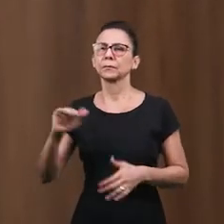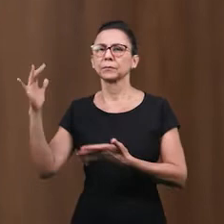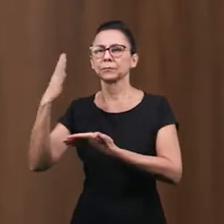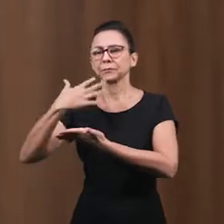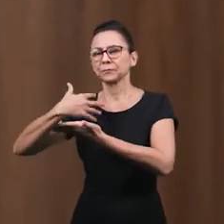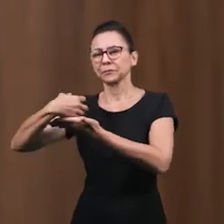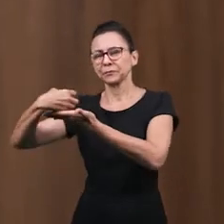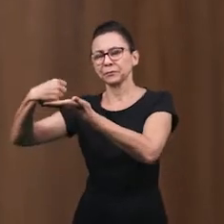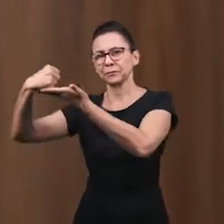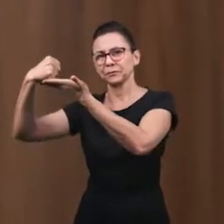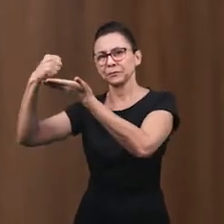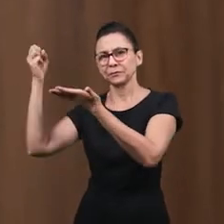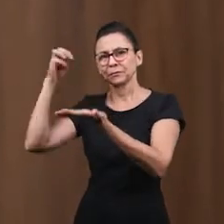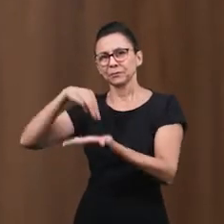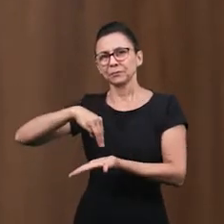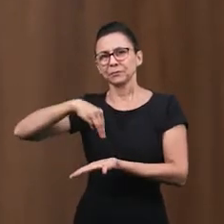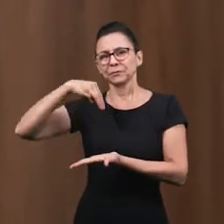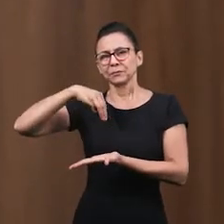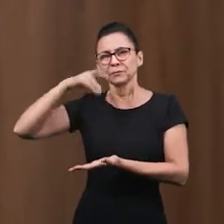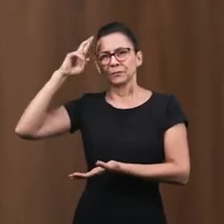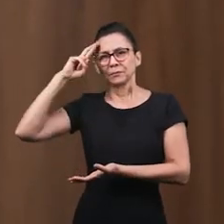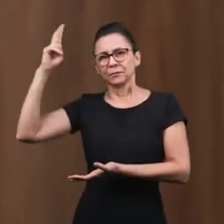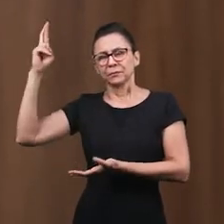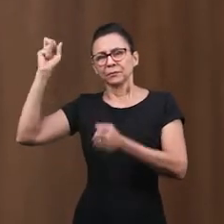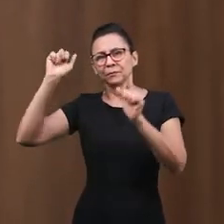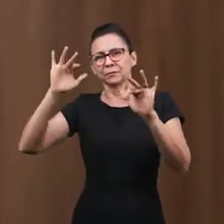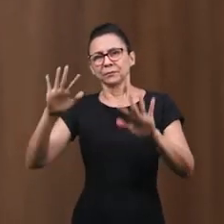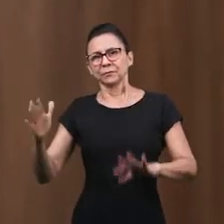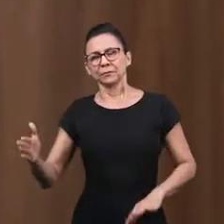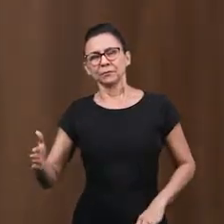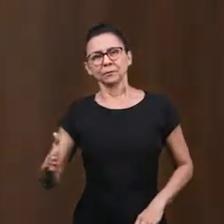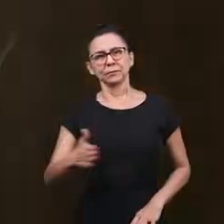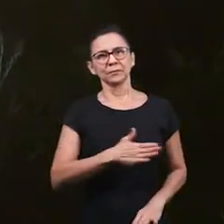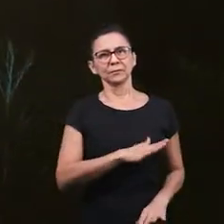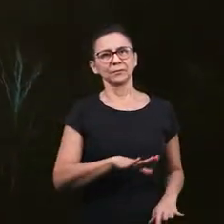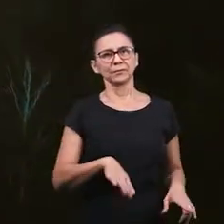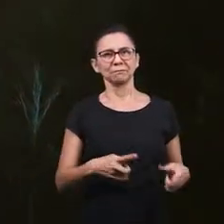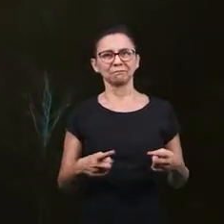Volverá Para buscarnos Maranata Que el Señor Nos bendiga